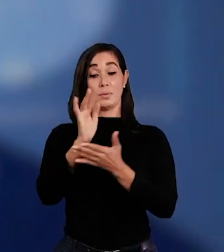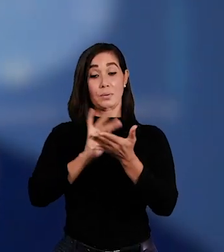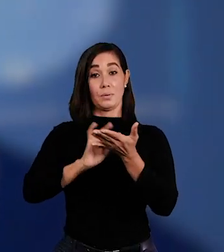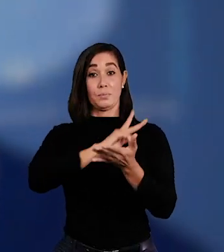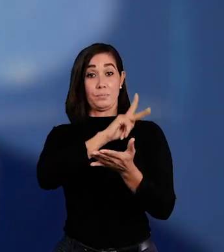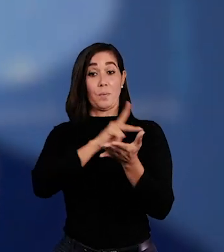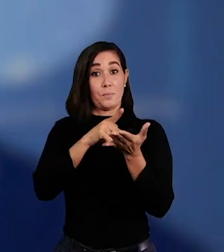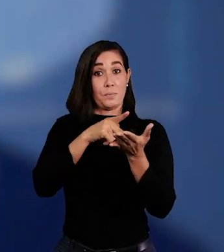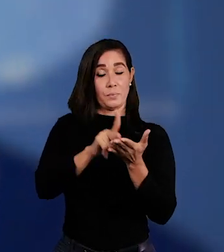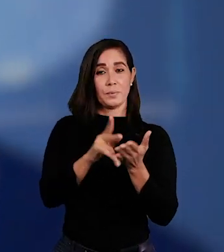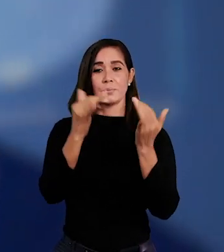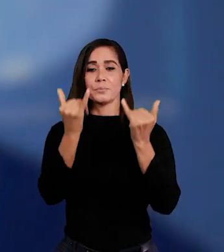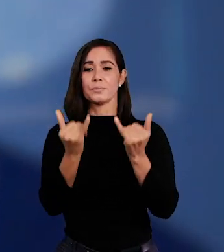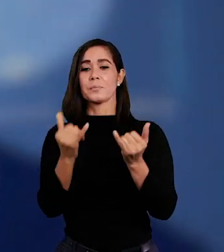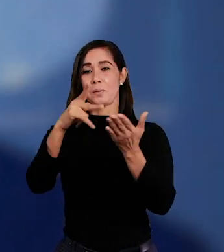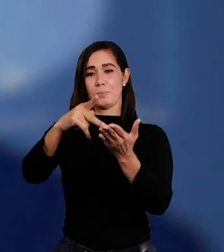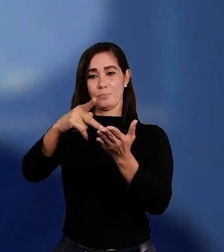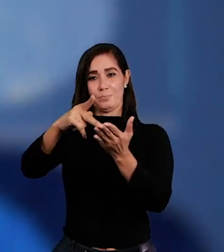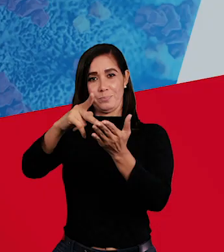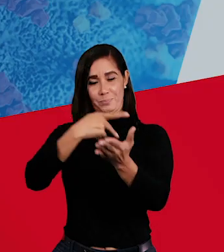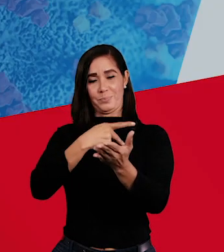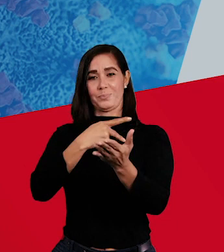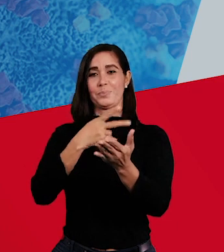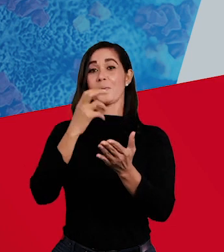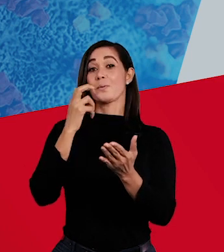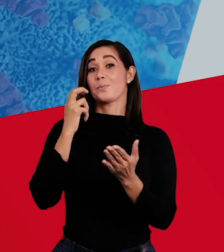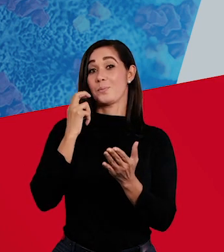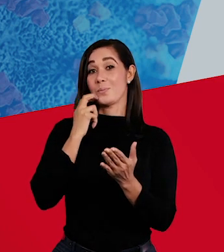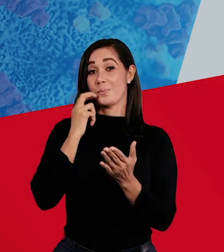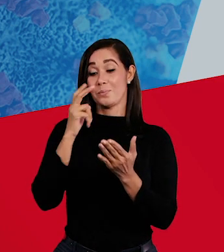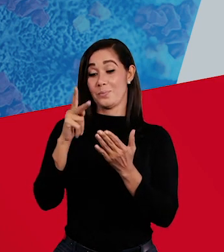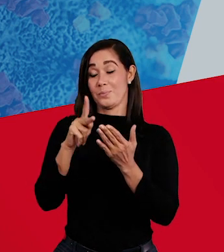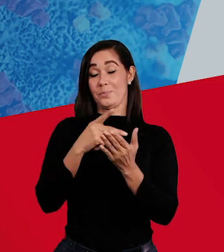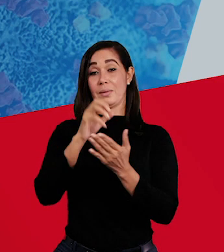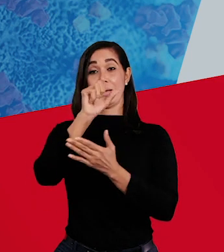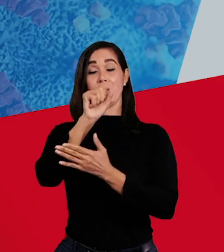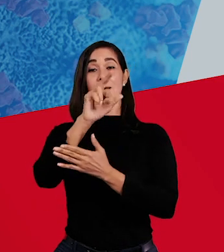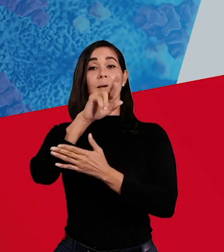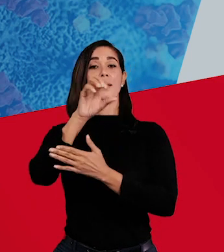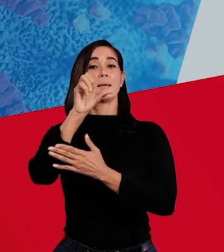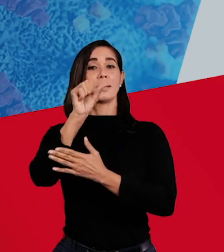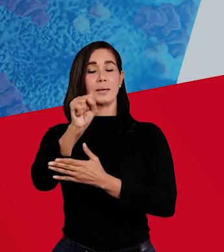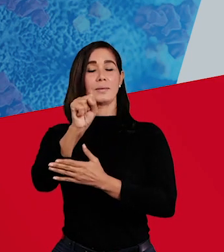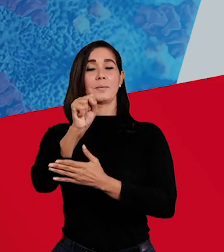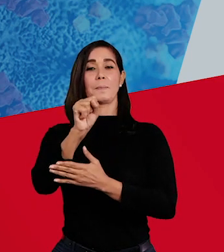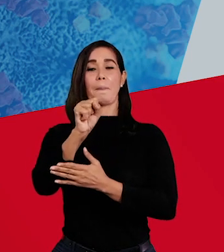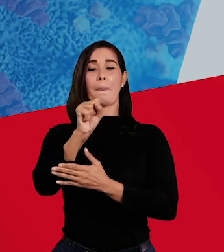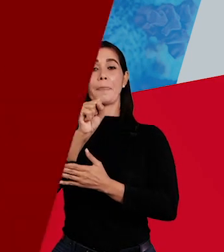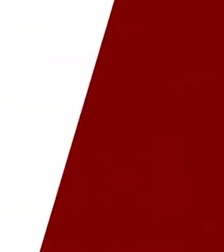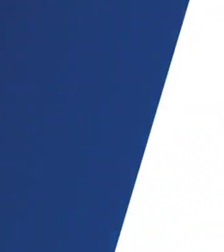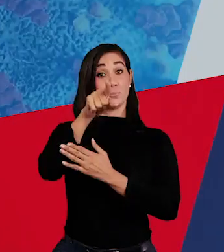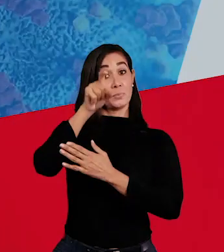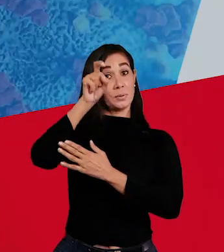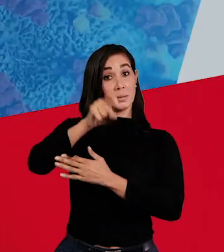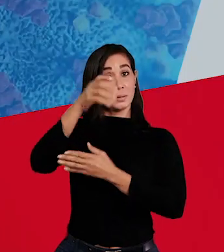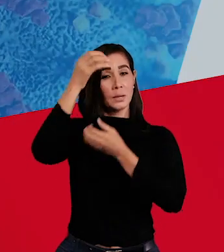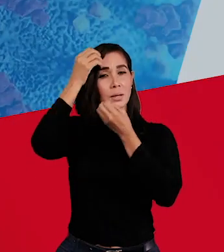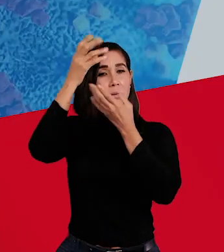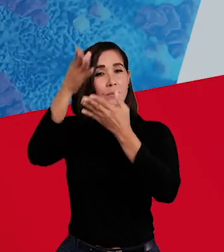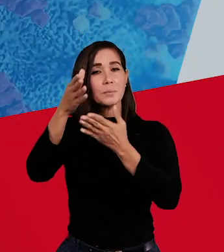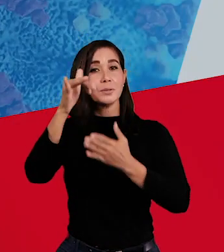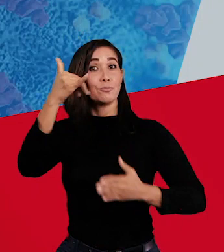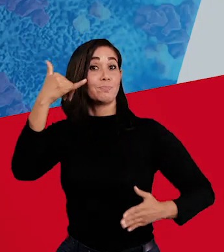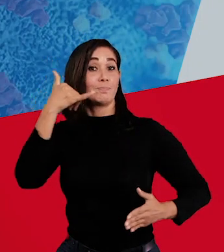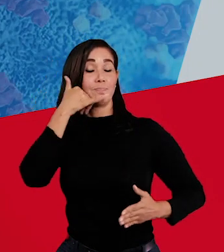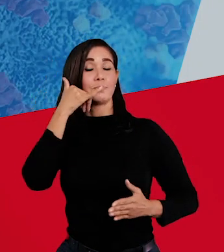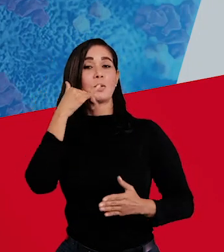pasado en laboratorios privados autorizados recibirán el reembolso de su pago por medio de las ARS. Si necesitas